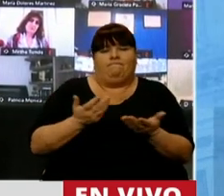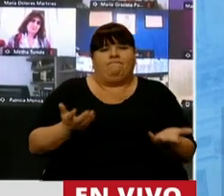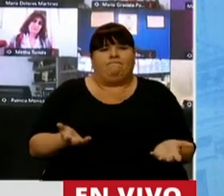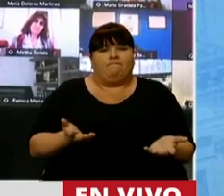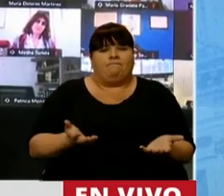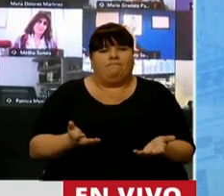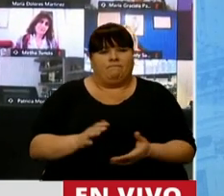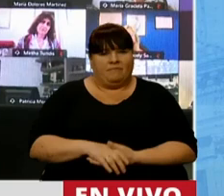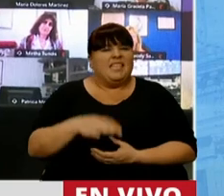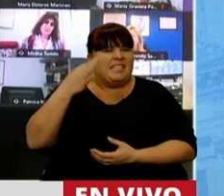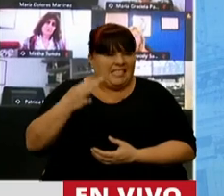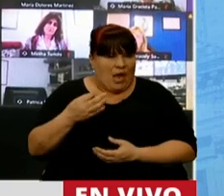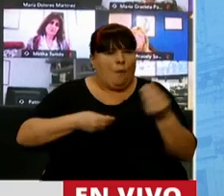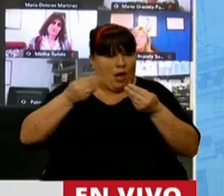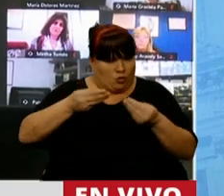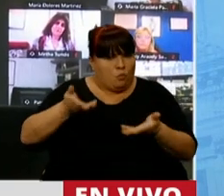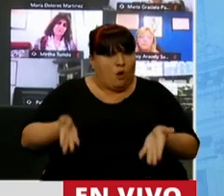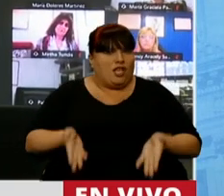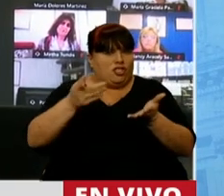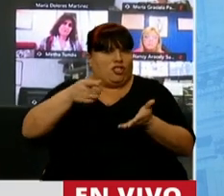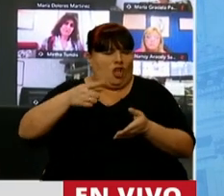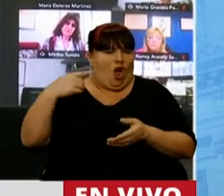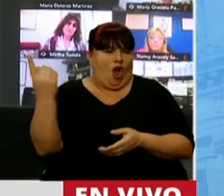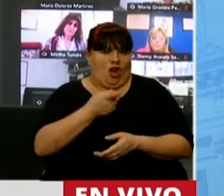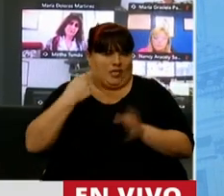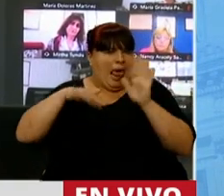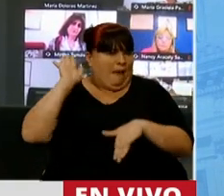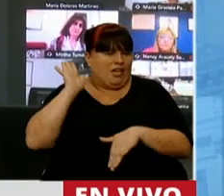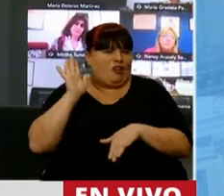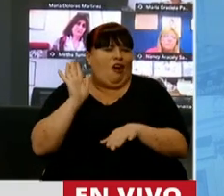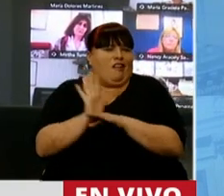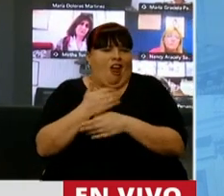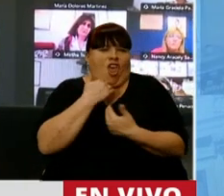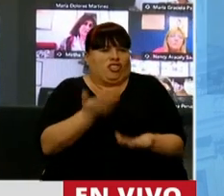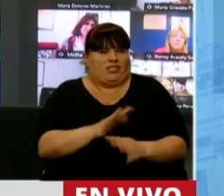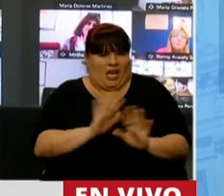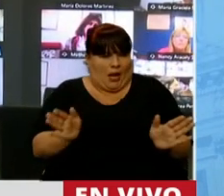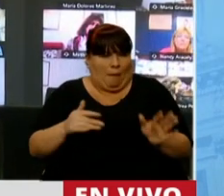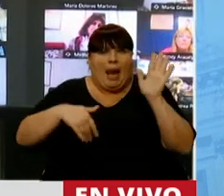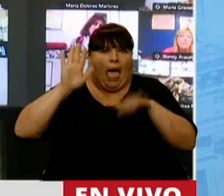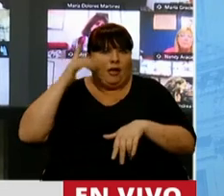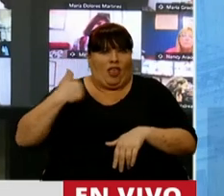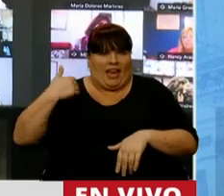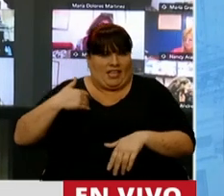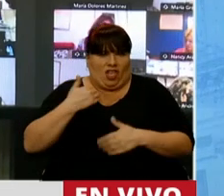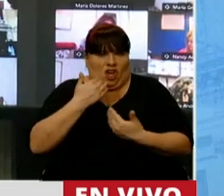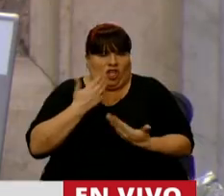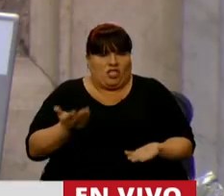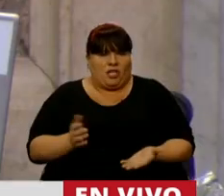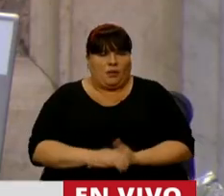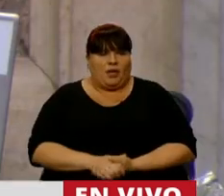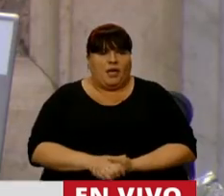se van a llevar seguramente el presupuesto que para muchos de nosotros es una foto inservible para la gran mayoría de los argentinos.